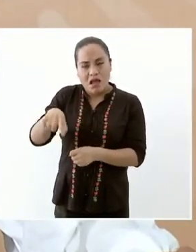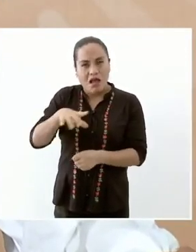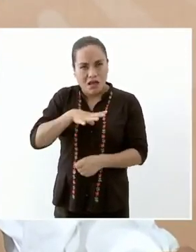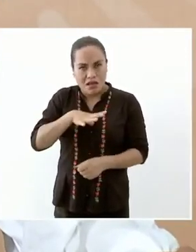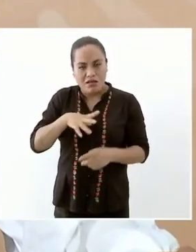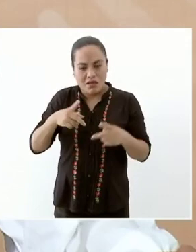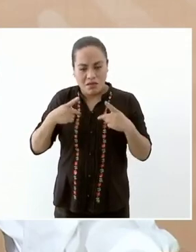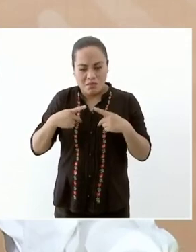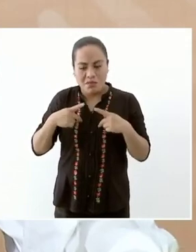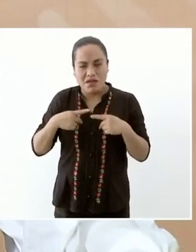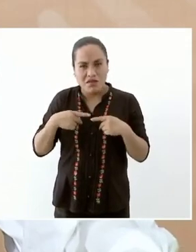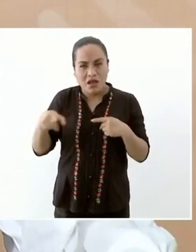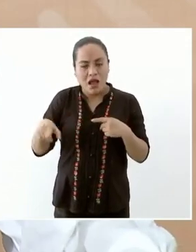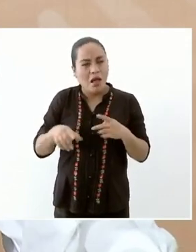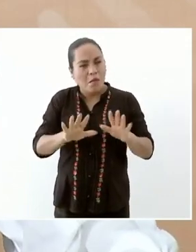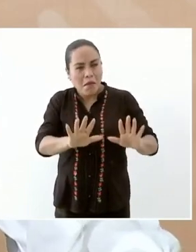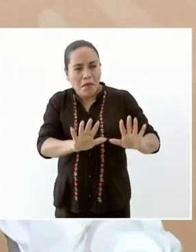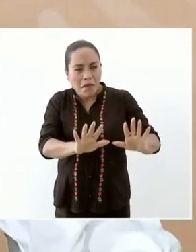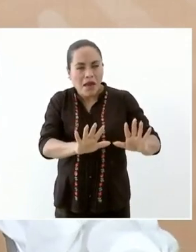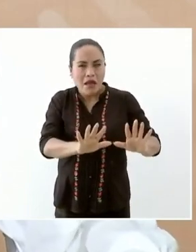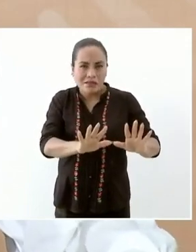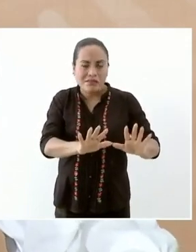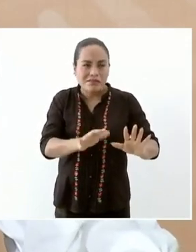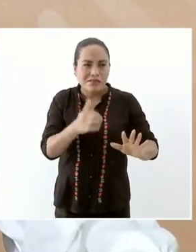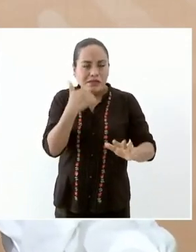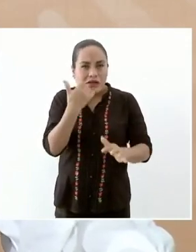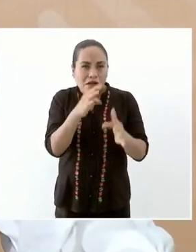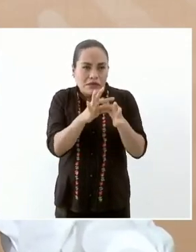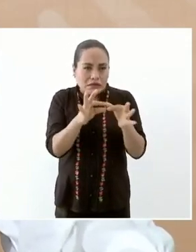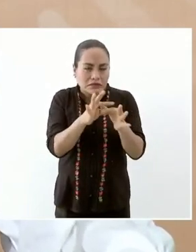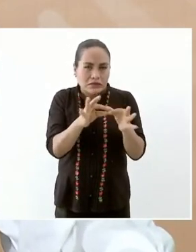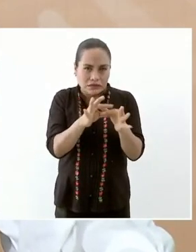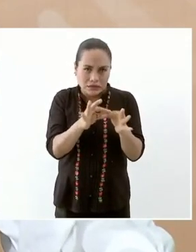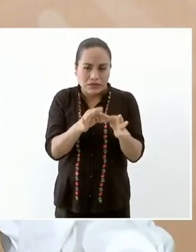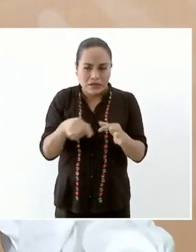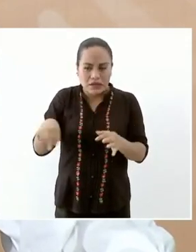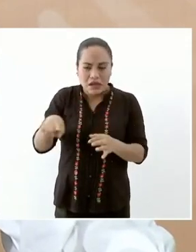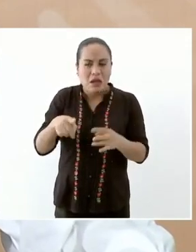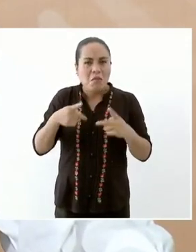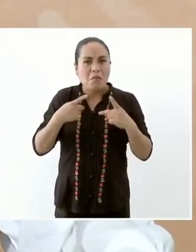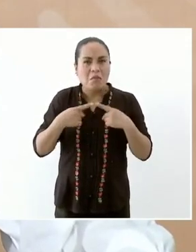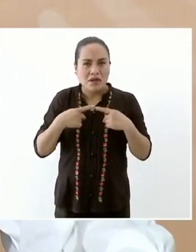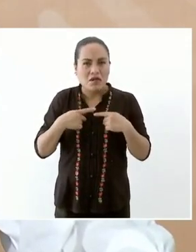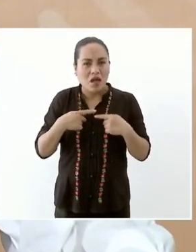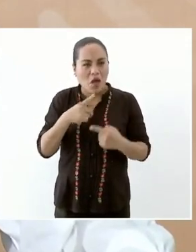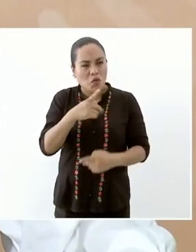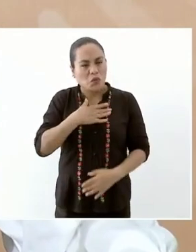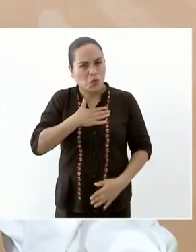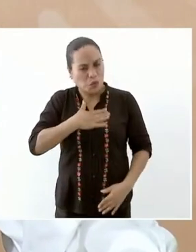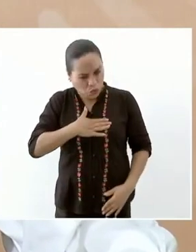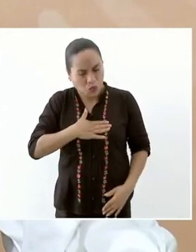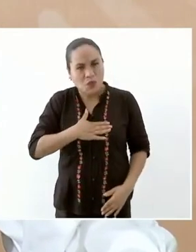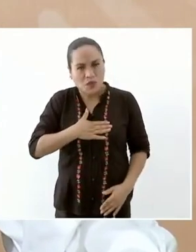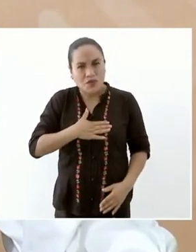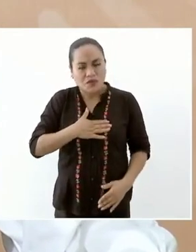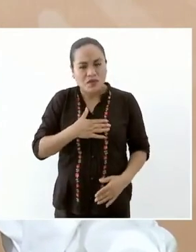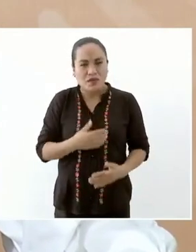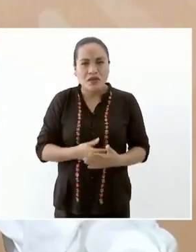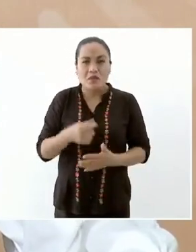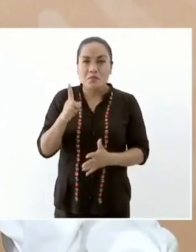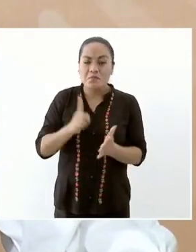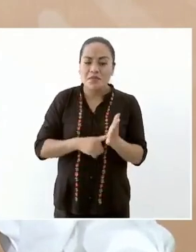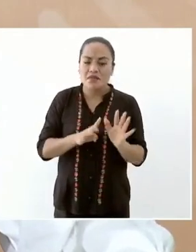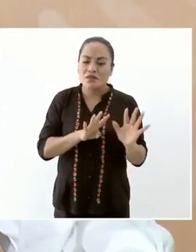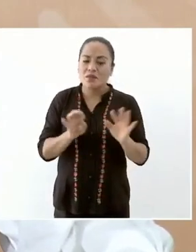solicitantes de justicia porque en 1979